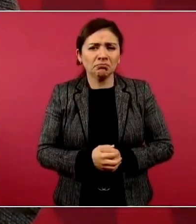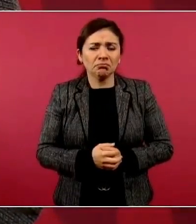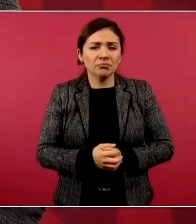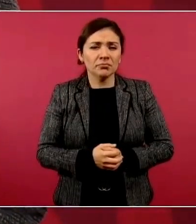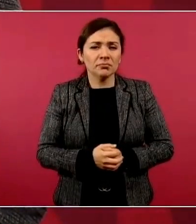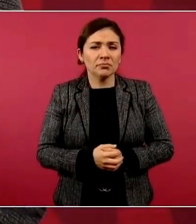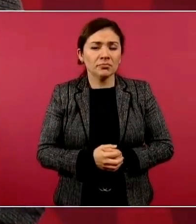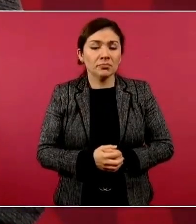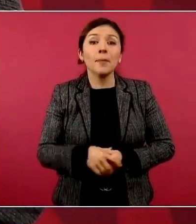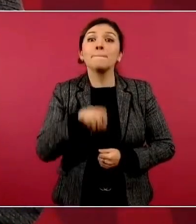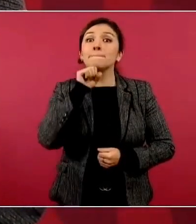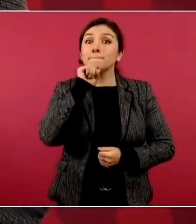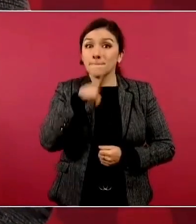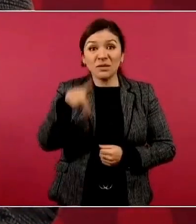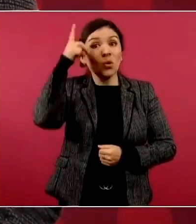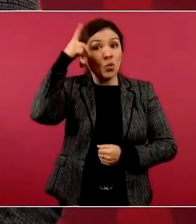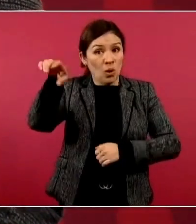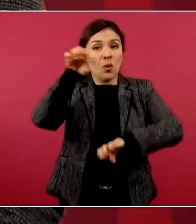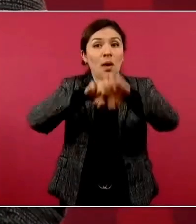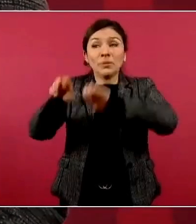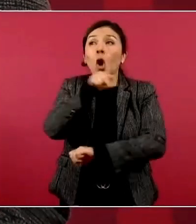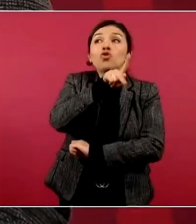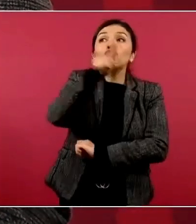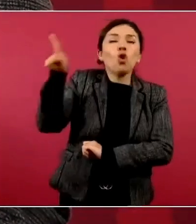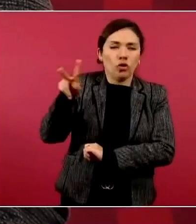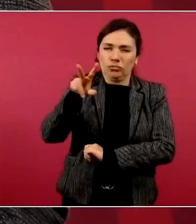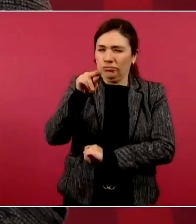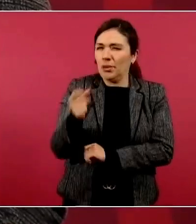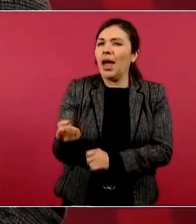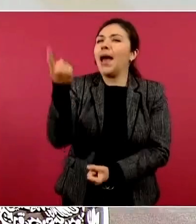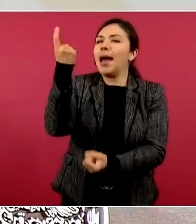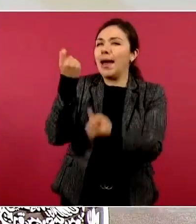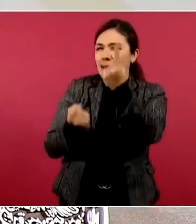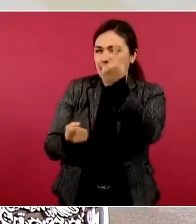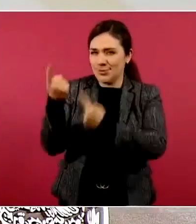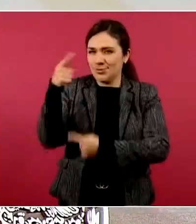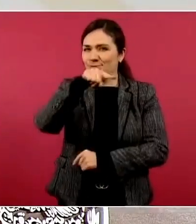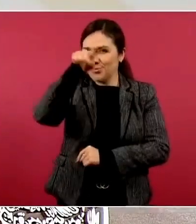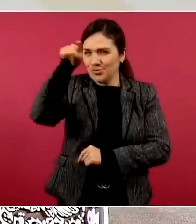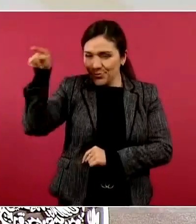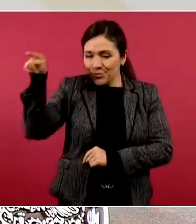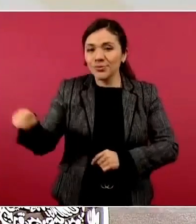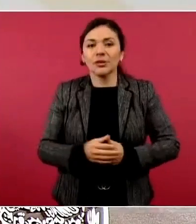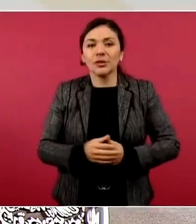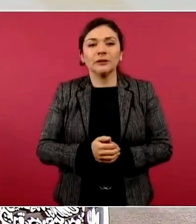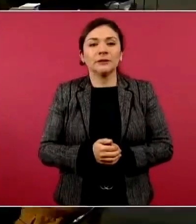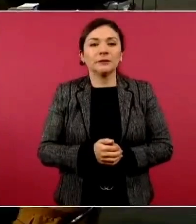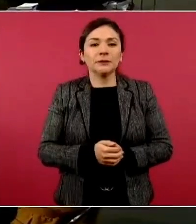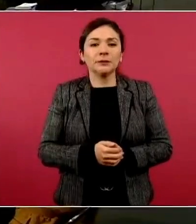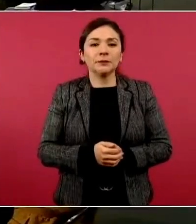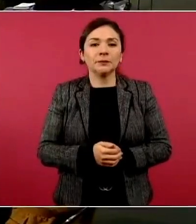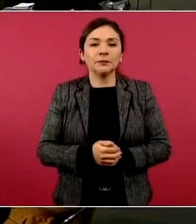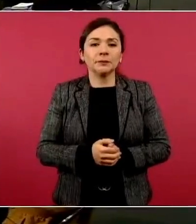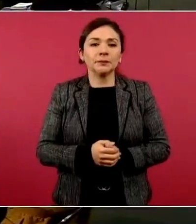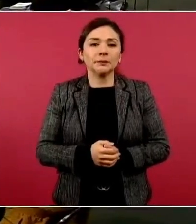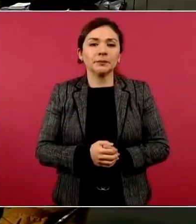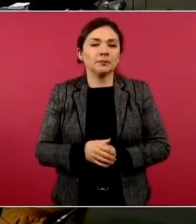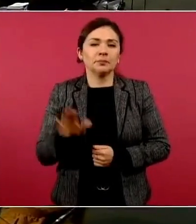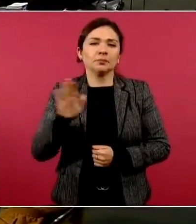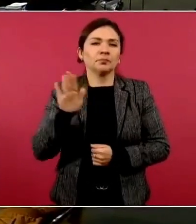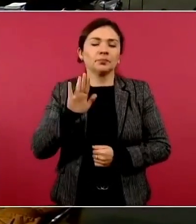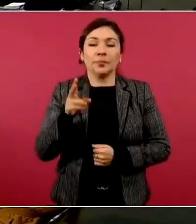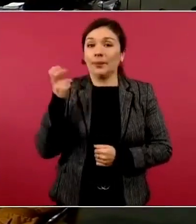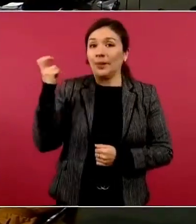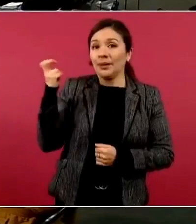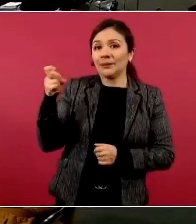los mismos empresarios, no todos, pero algunos. No, este es de